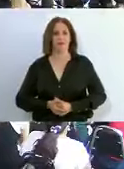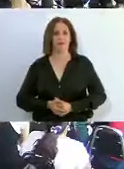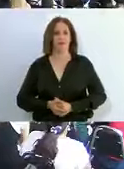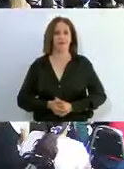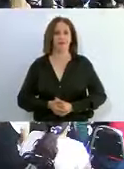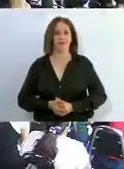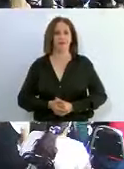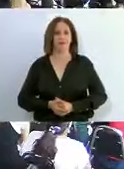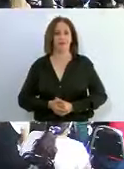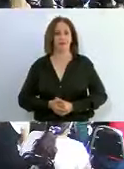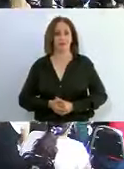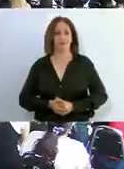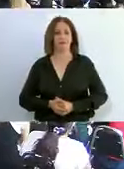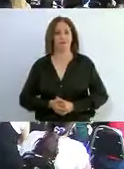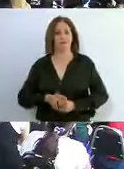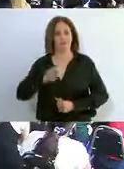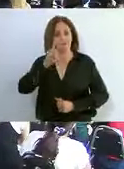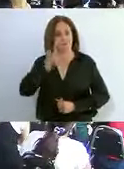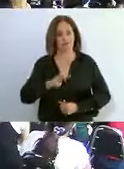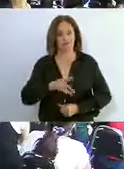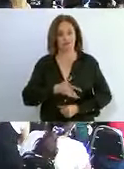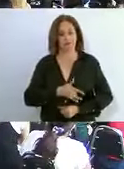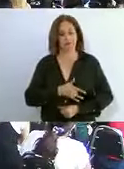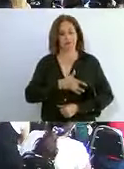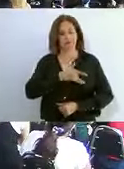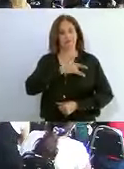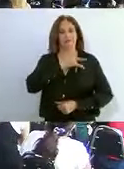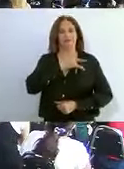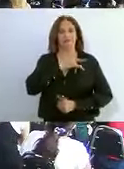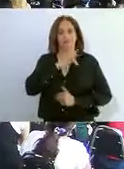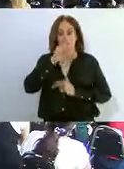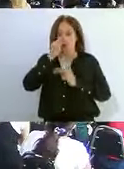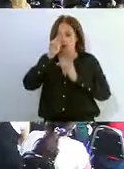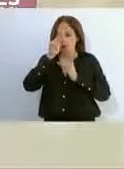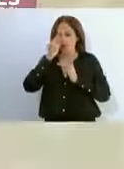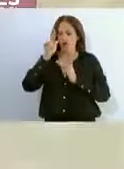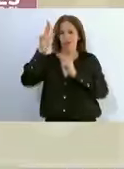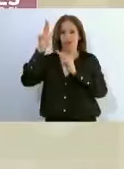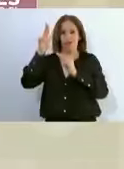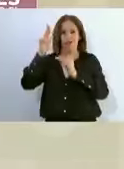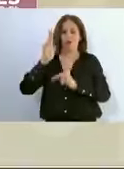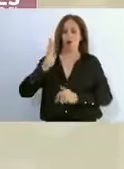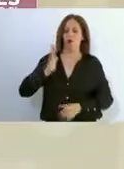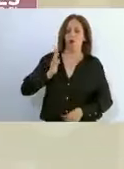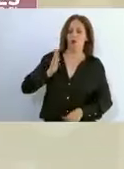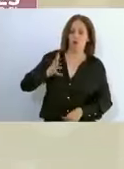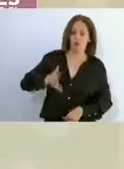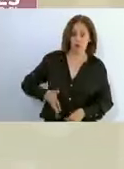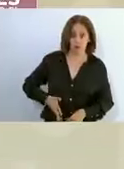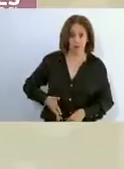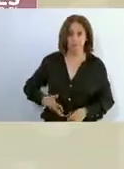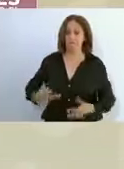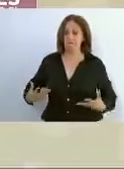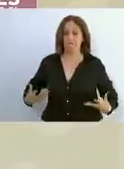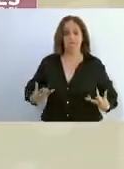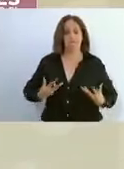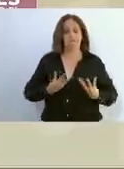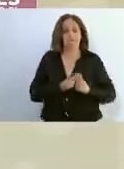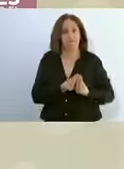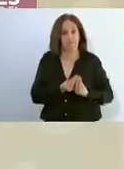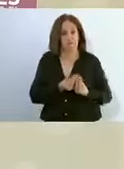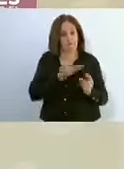Es un honor estar con Claudia hoy,